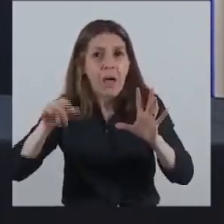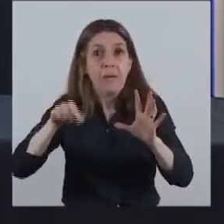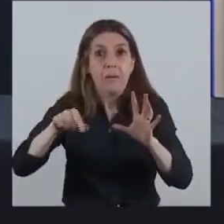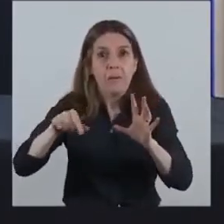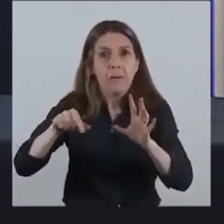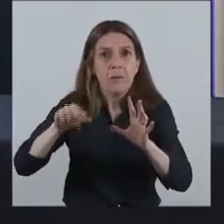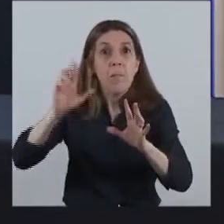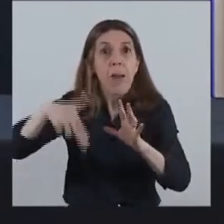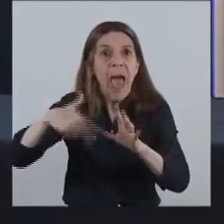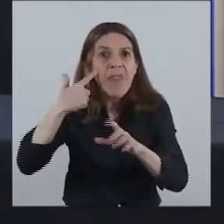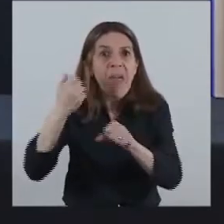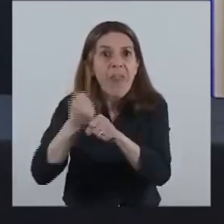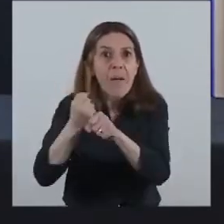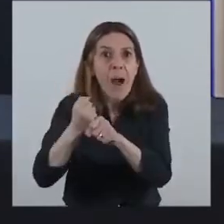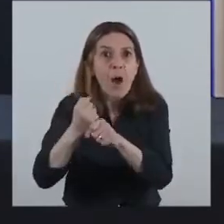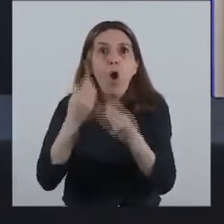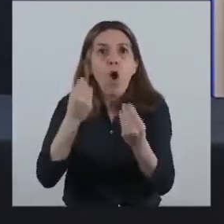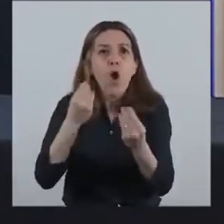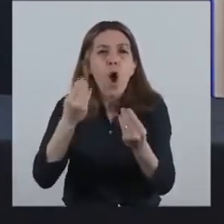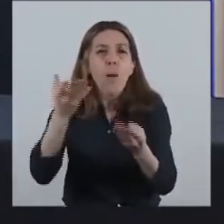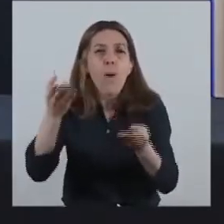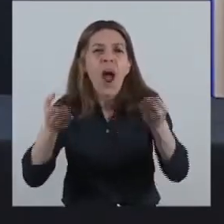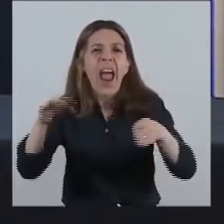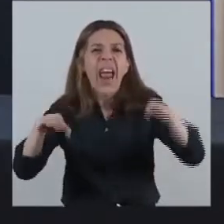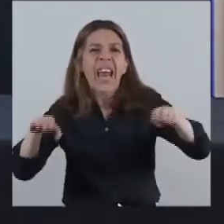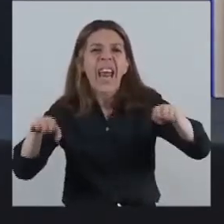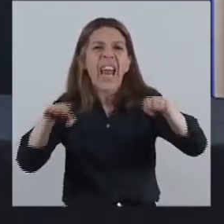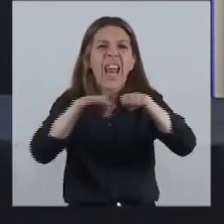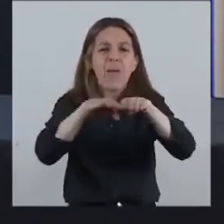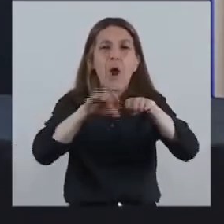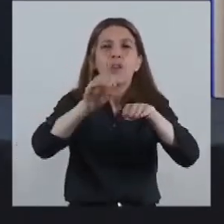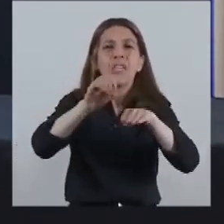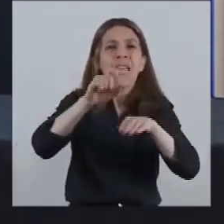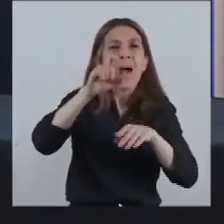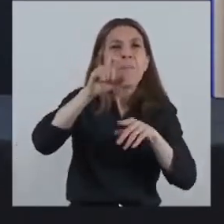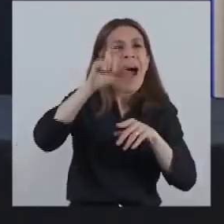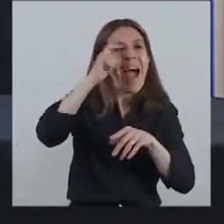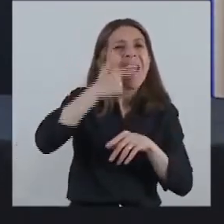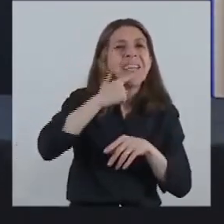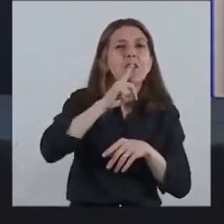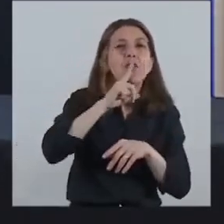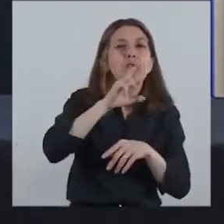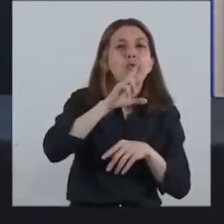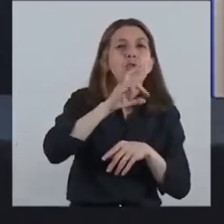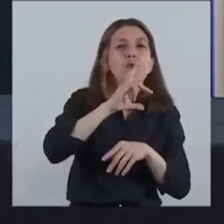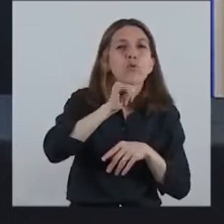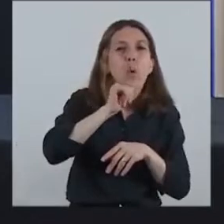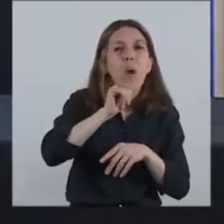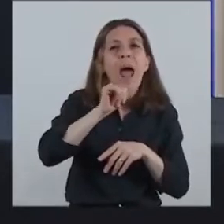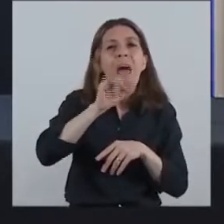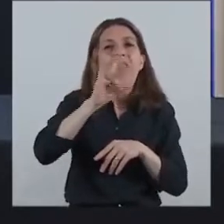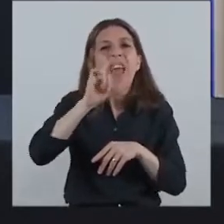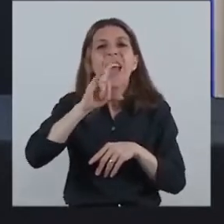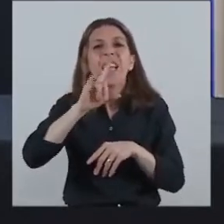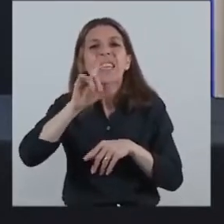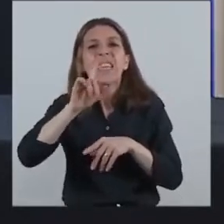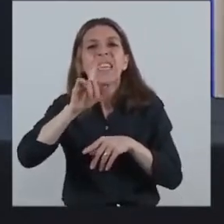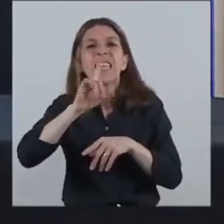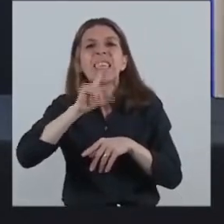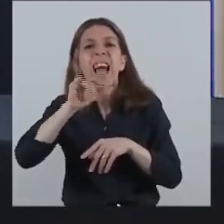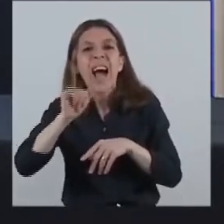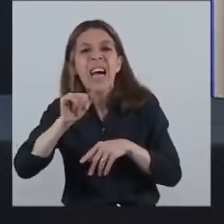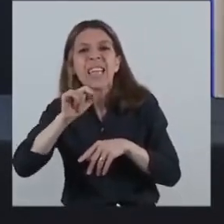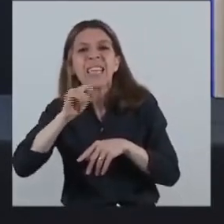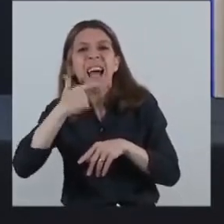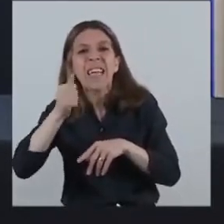una armonización de lo que se conoce como la estructura de la tasa de interés. En el contexto de la pandemia, hemos